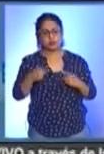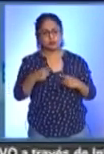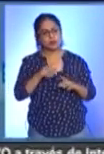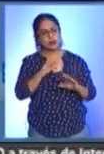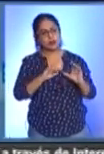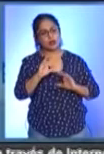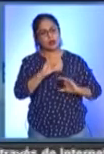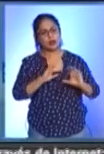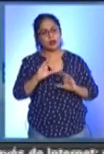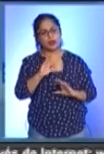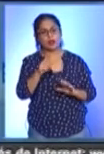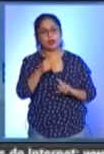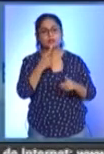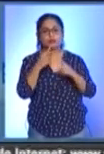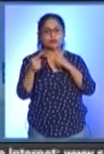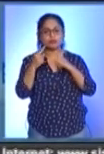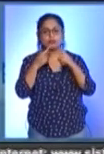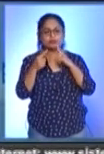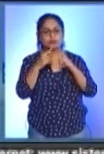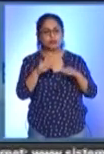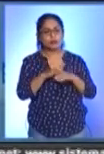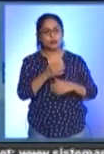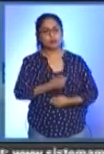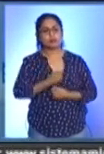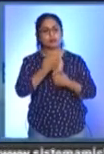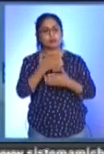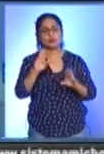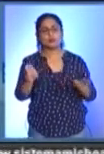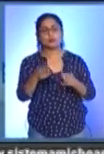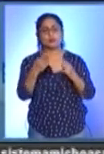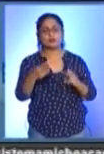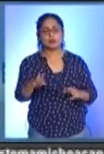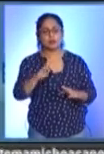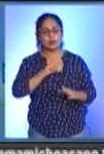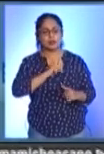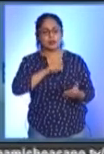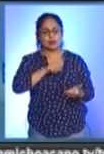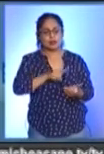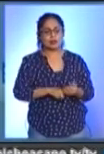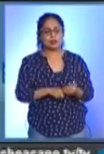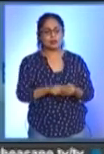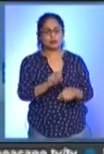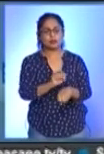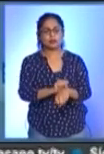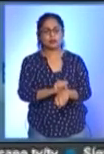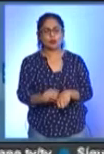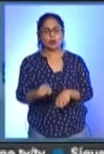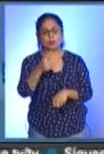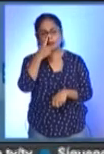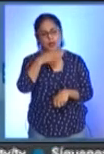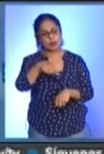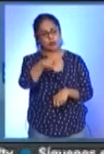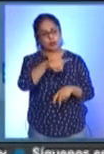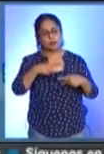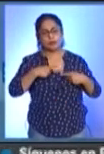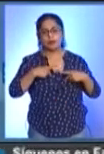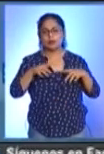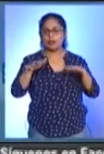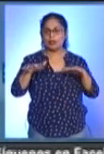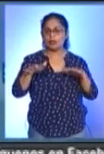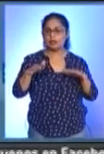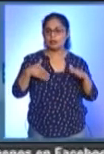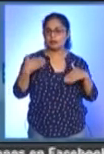y cuyo diálogo pueda crear una expresión musical íntima y delicada para que pueda ser disfrutada por el público